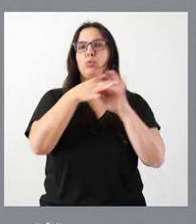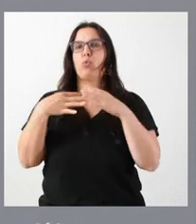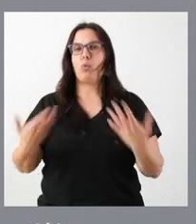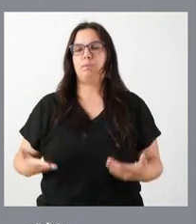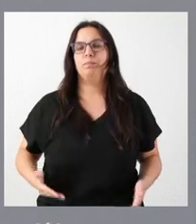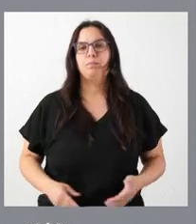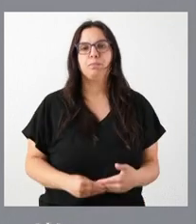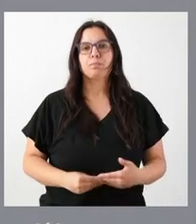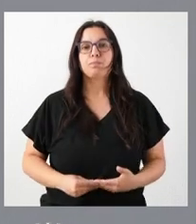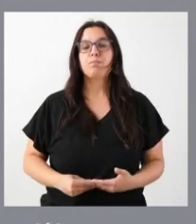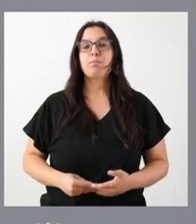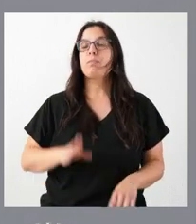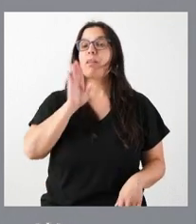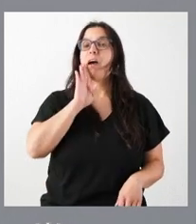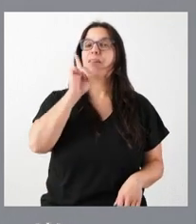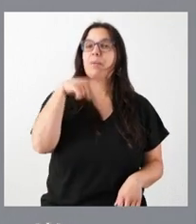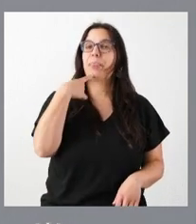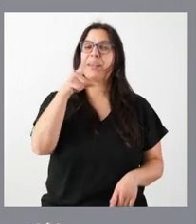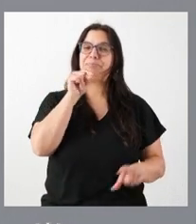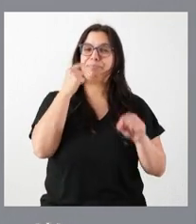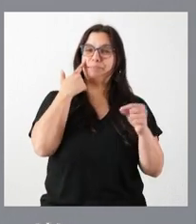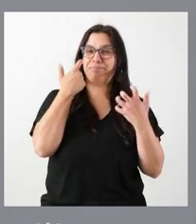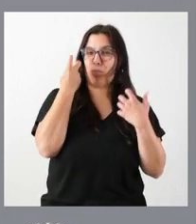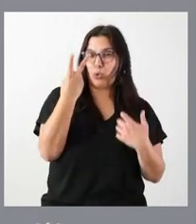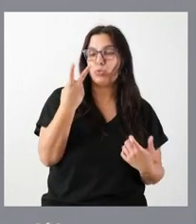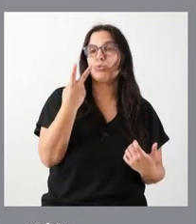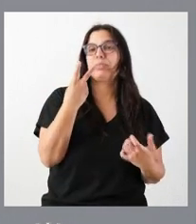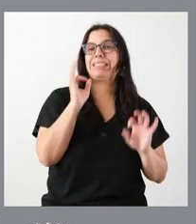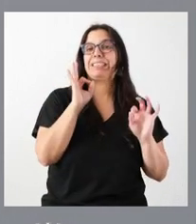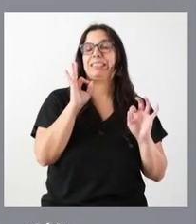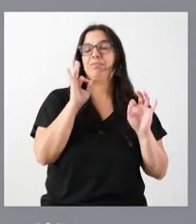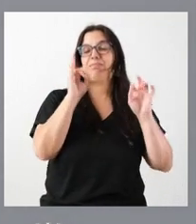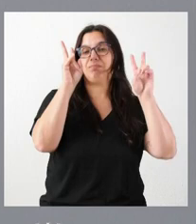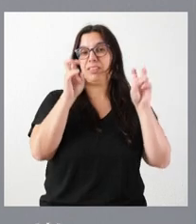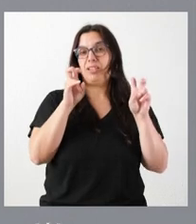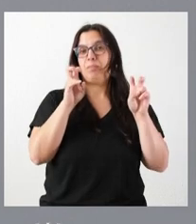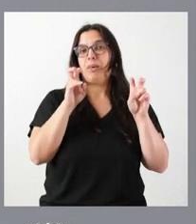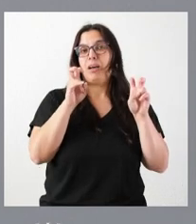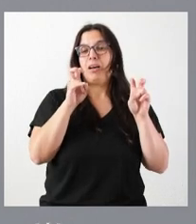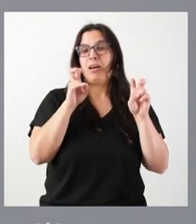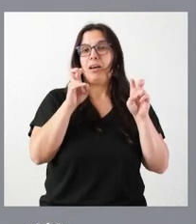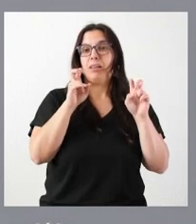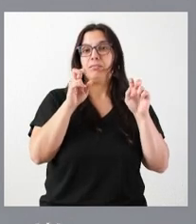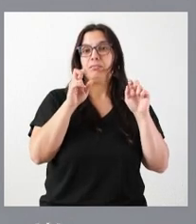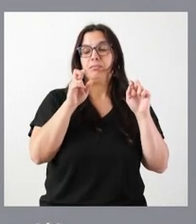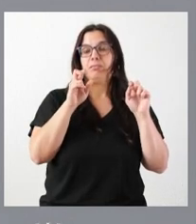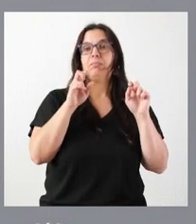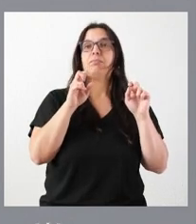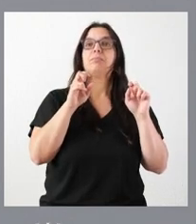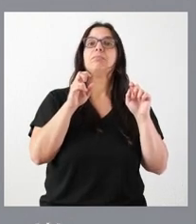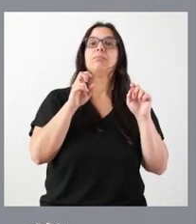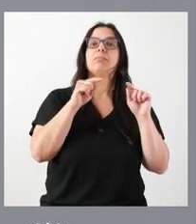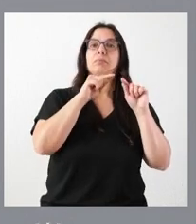beneficio. Igual que antes le significaba el caso de dos provincias, una de ellas lo va a ser en el futuro